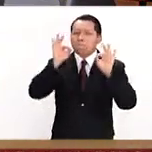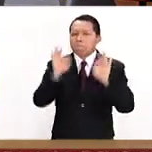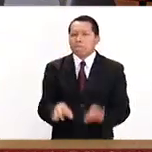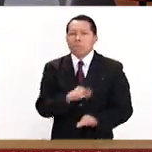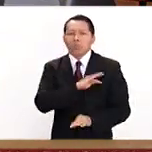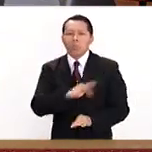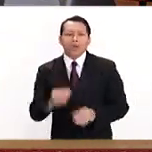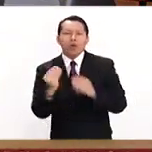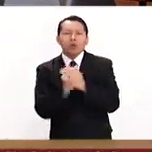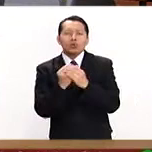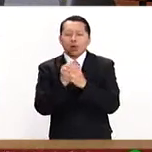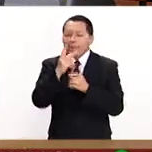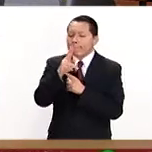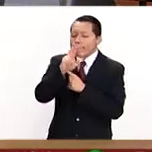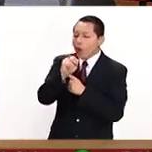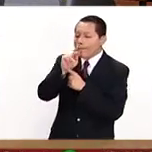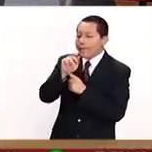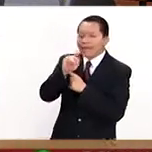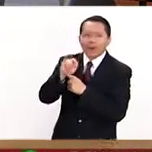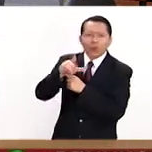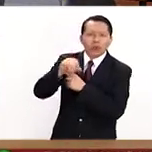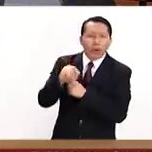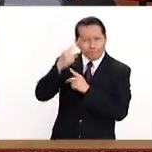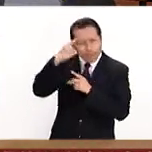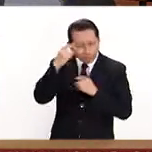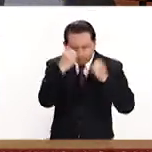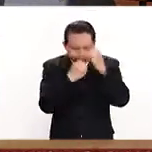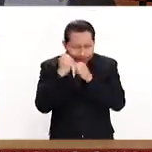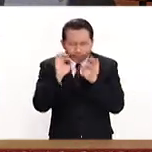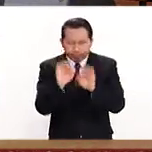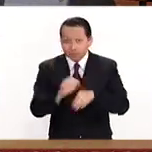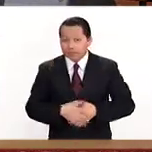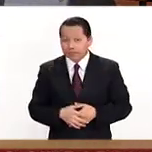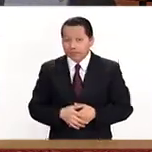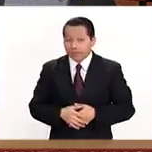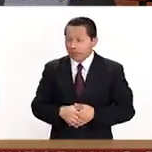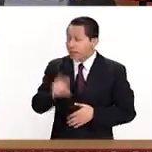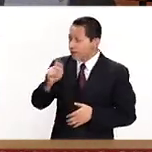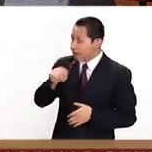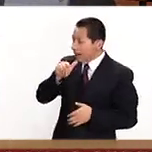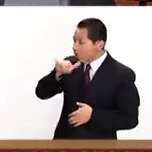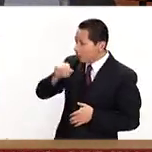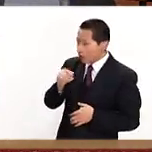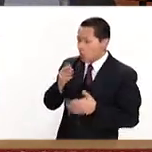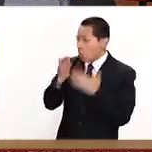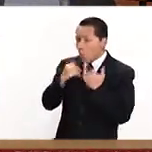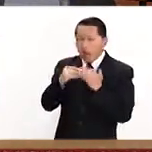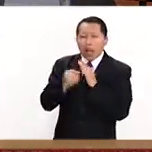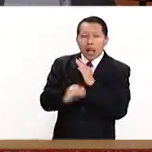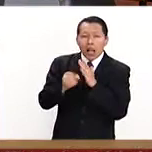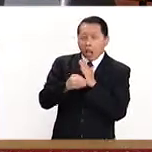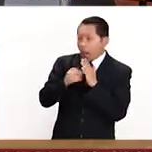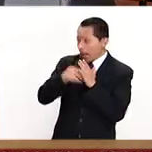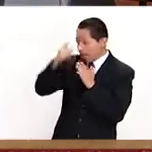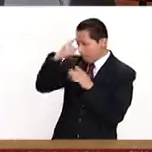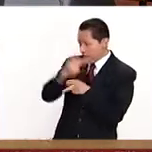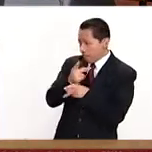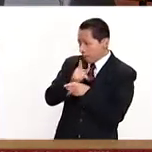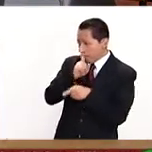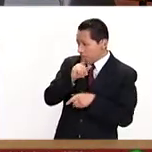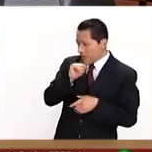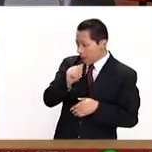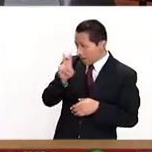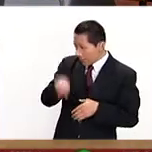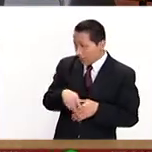propedéutico. En pocas palabras, Mauricio, no hay pretextos para no ponerse al corriente con la prepa si se quiere, ¿no? Aquí lo único que